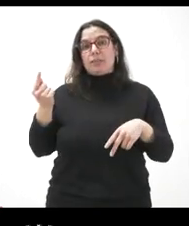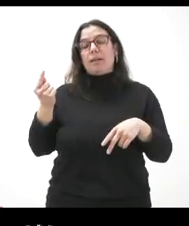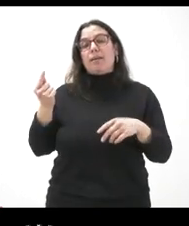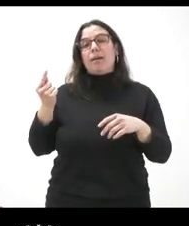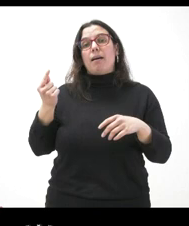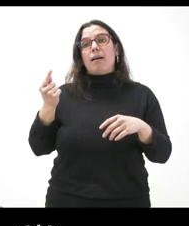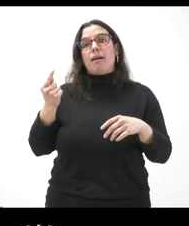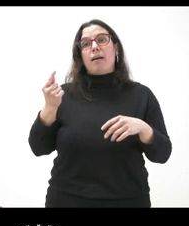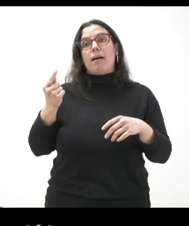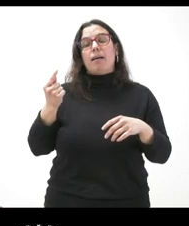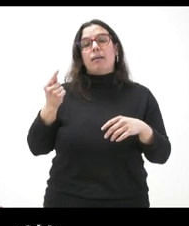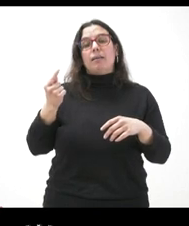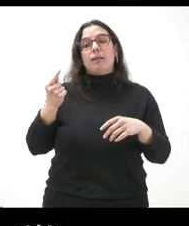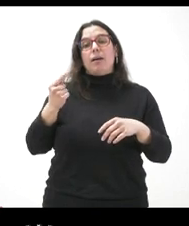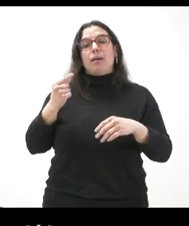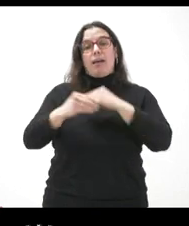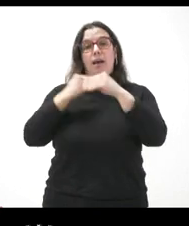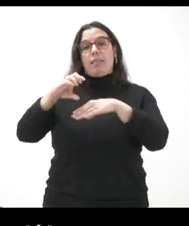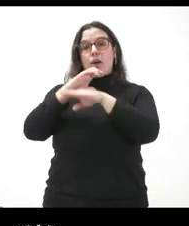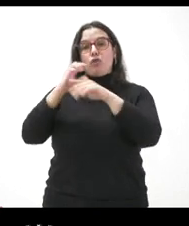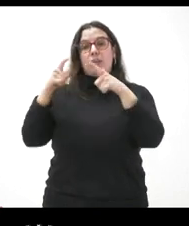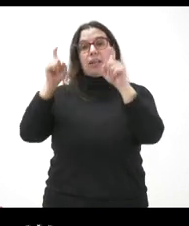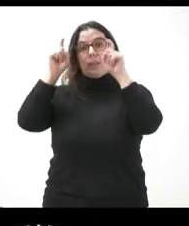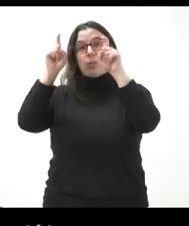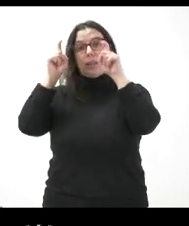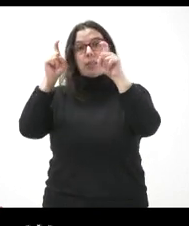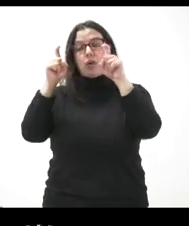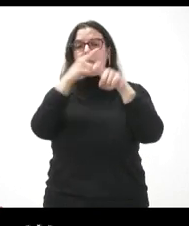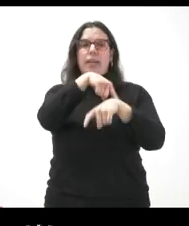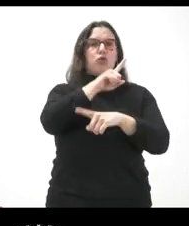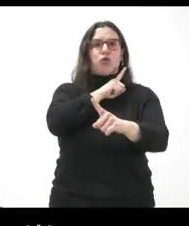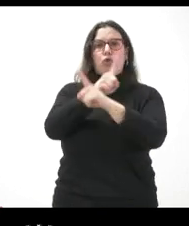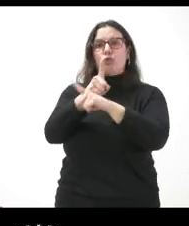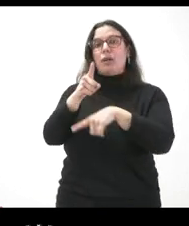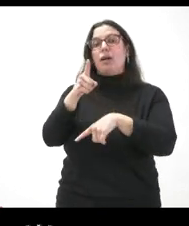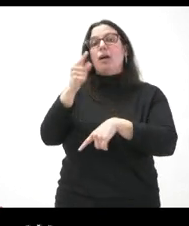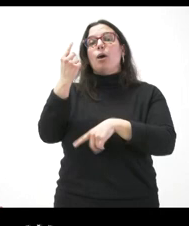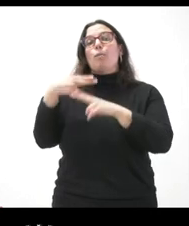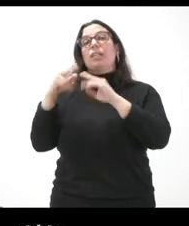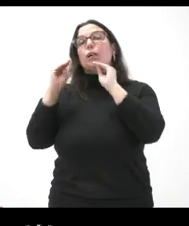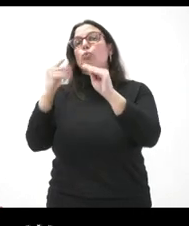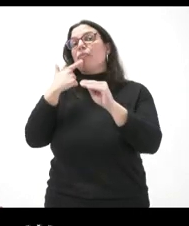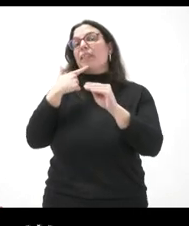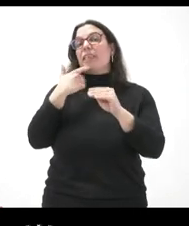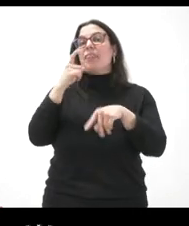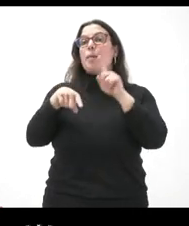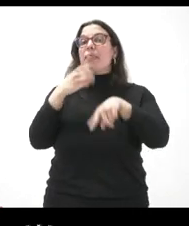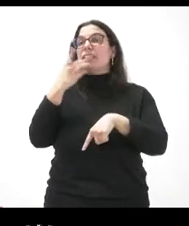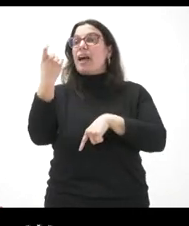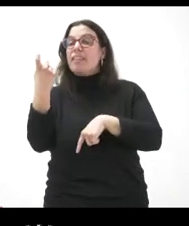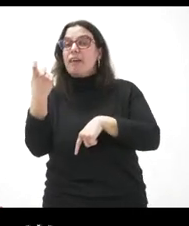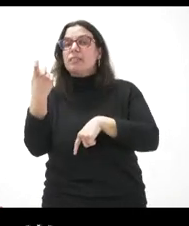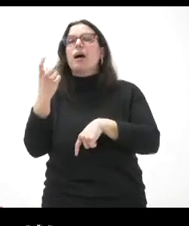la Consejería de Educación, de dar el dinero cuando haga falta. Están en contra y, además, piden que se diga